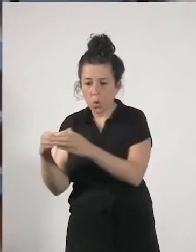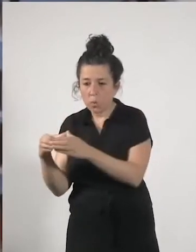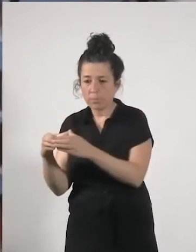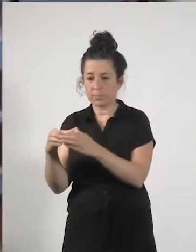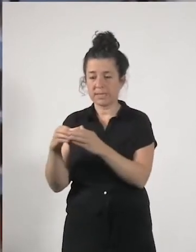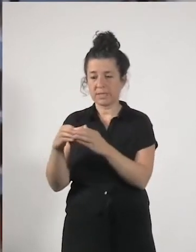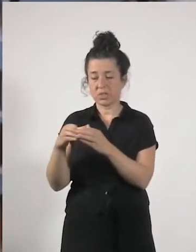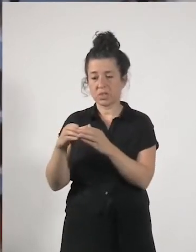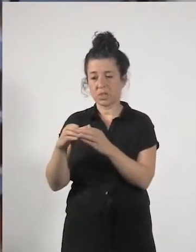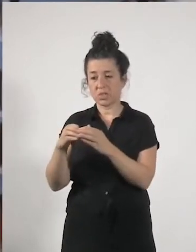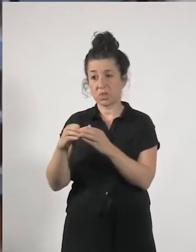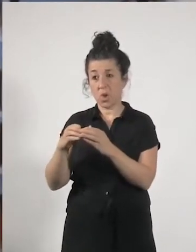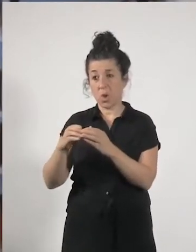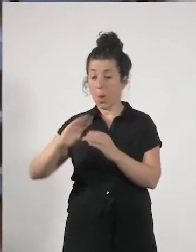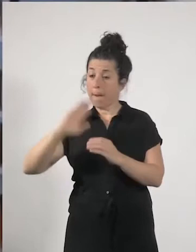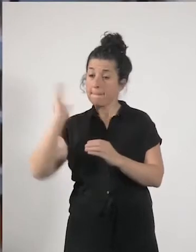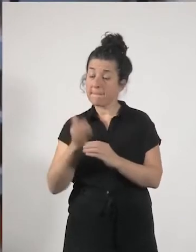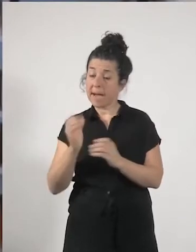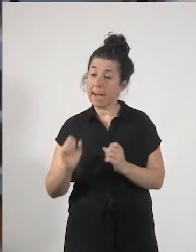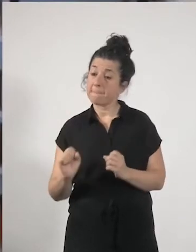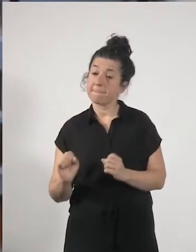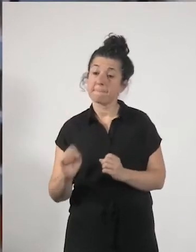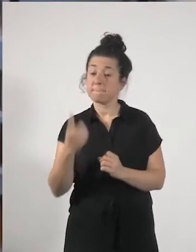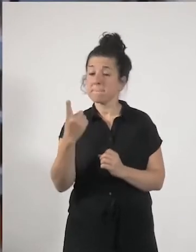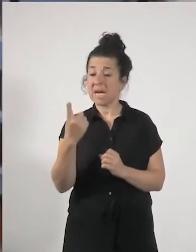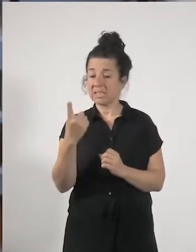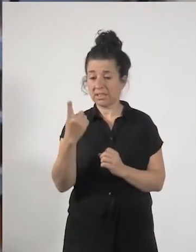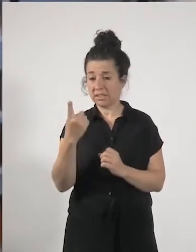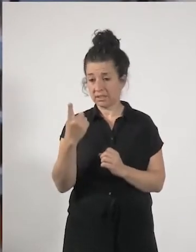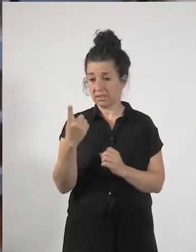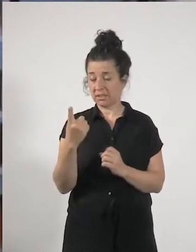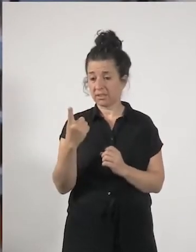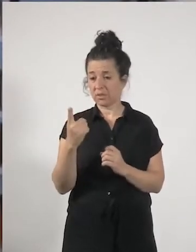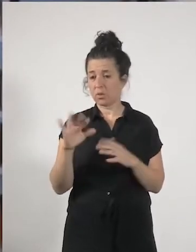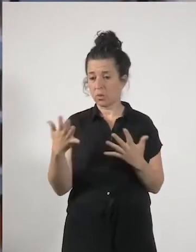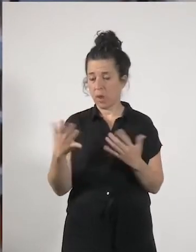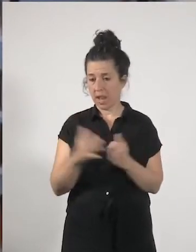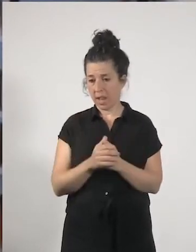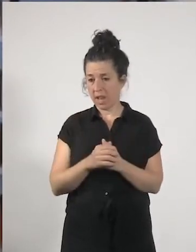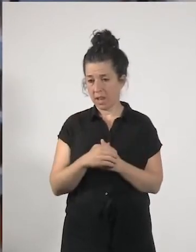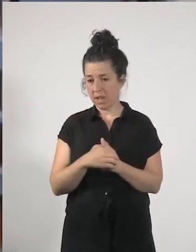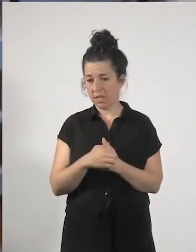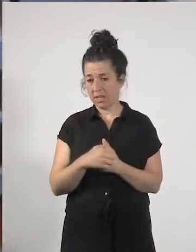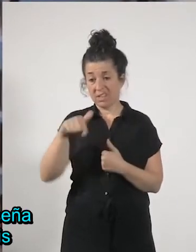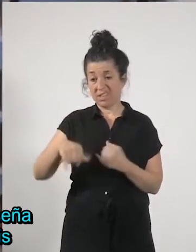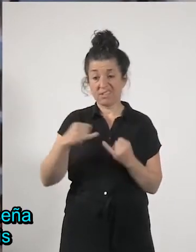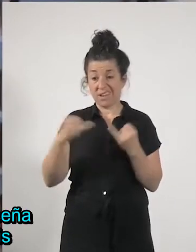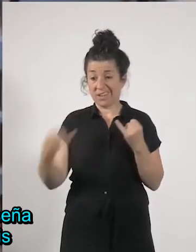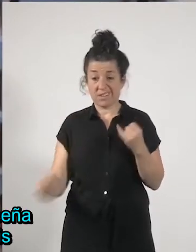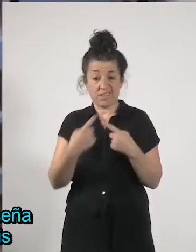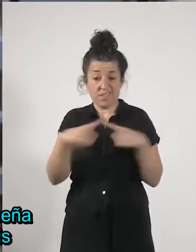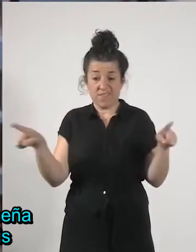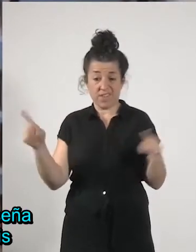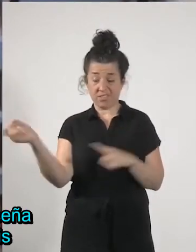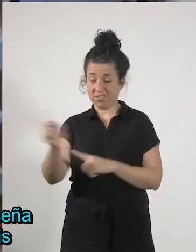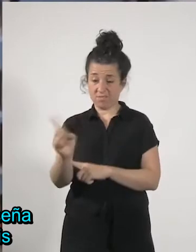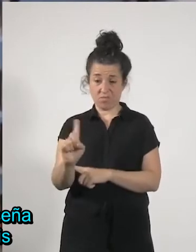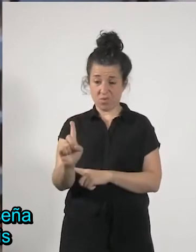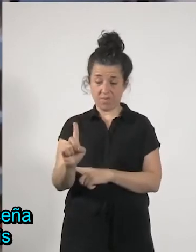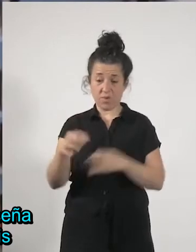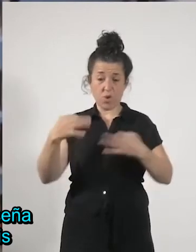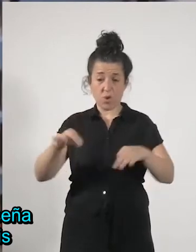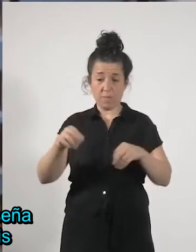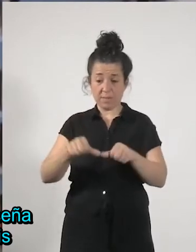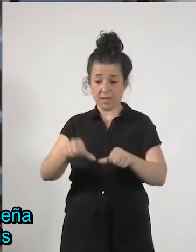fundamentalmente la crisis pues esta no es una crisis diferente ¿no? normalmente la experiencia